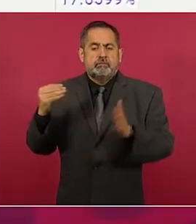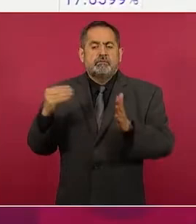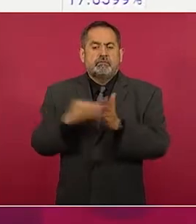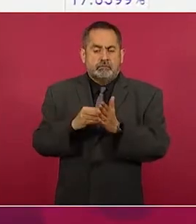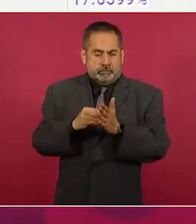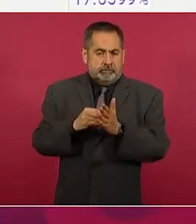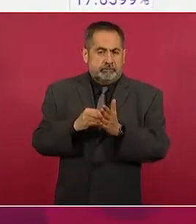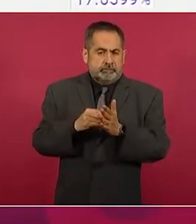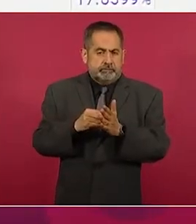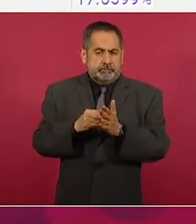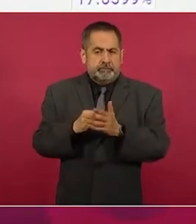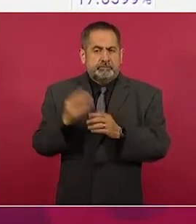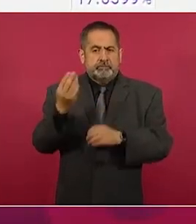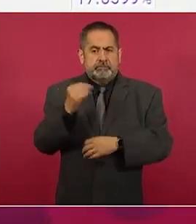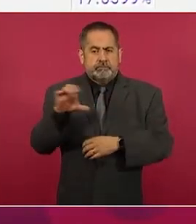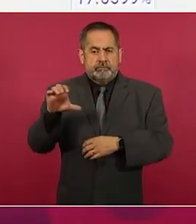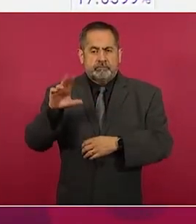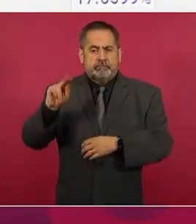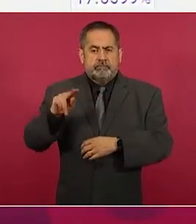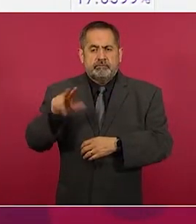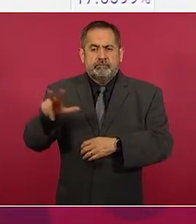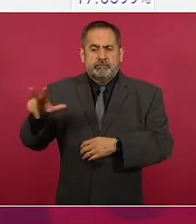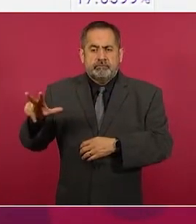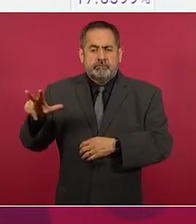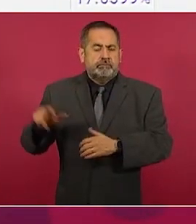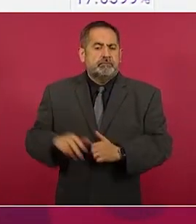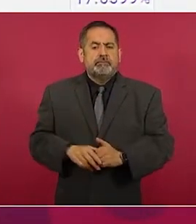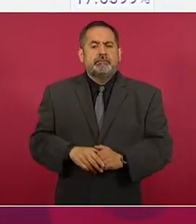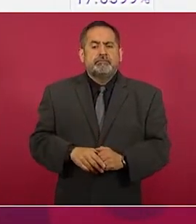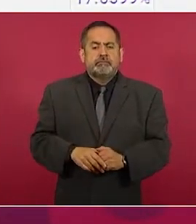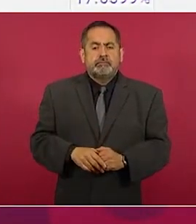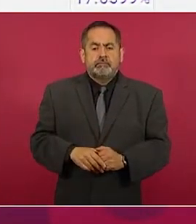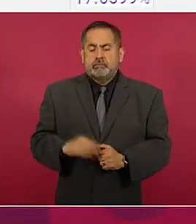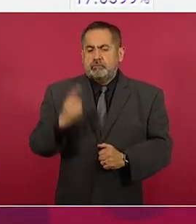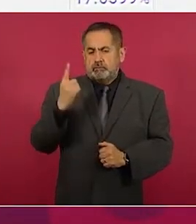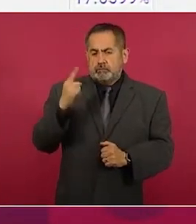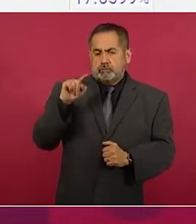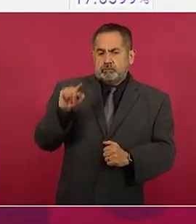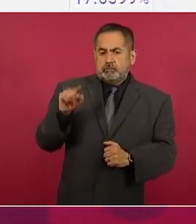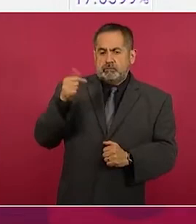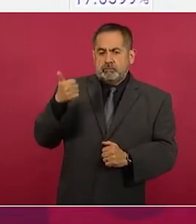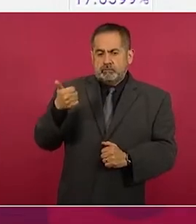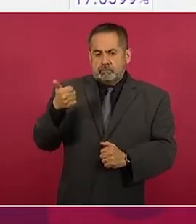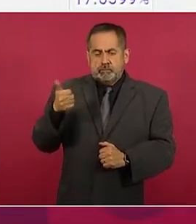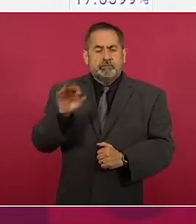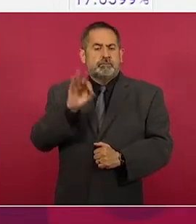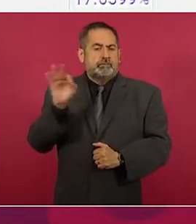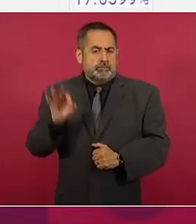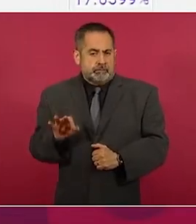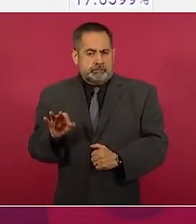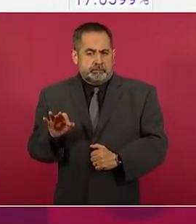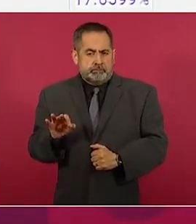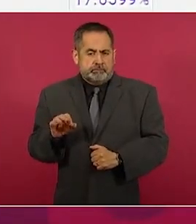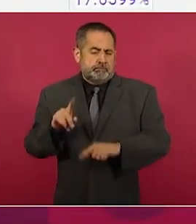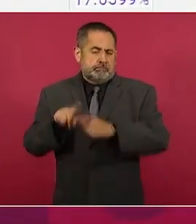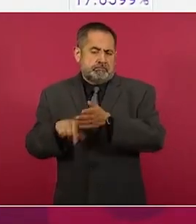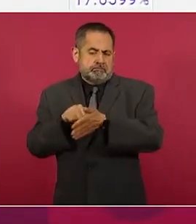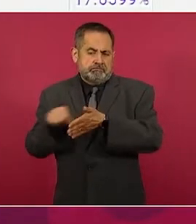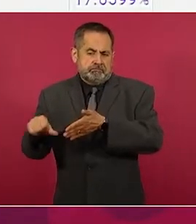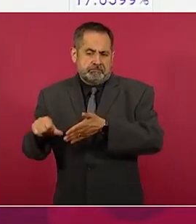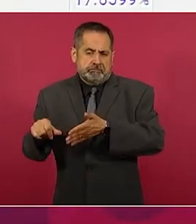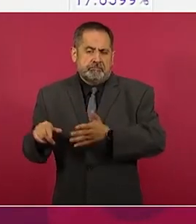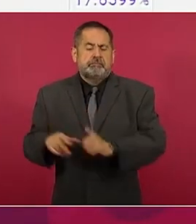988, el 1.6 por ciento.